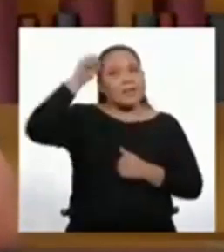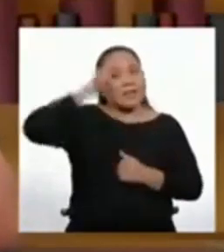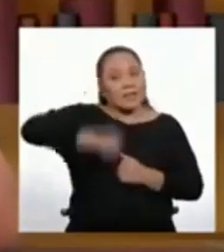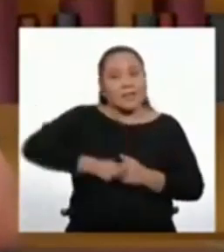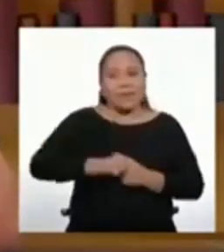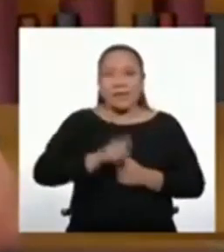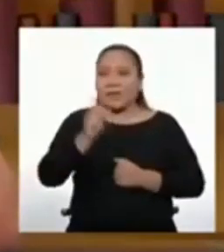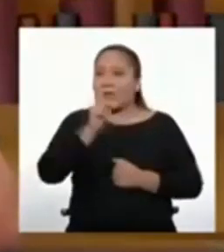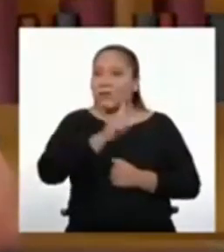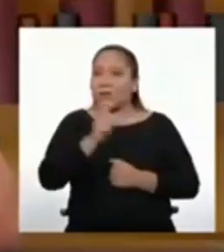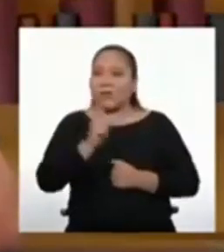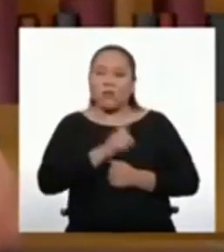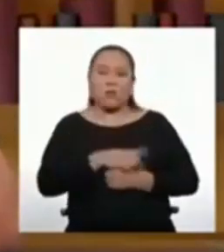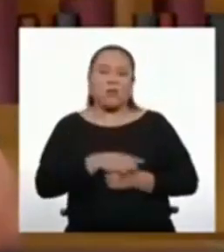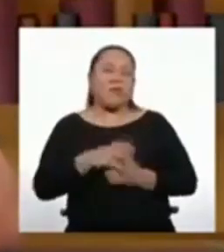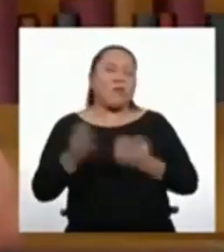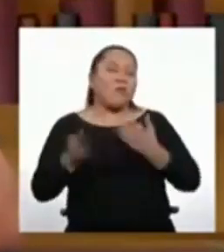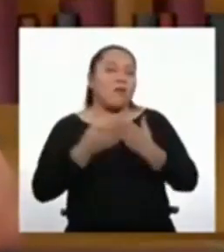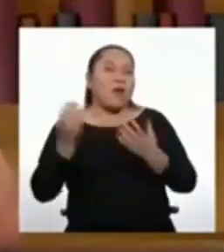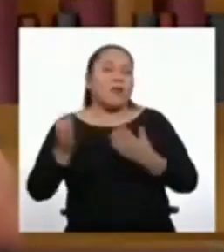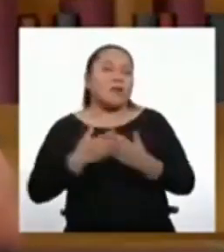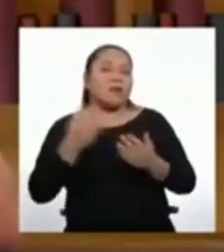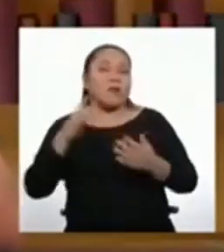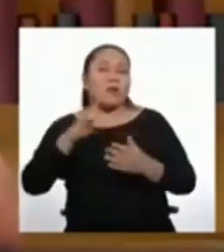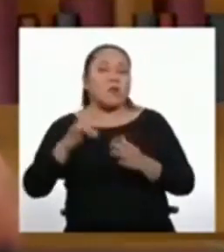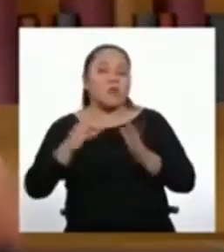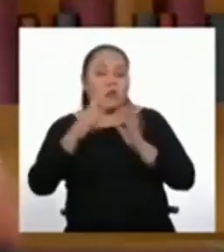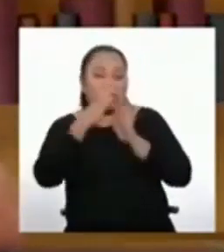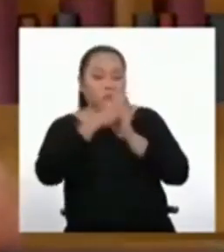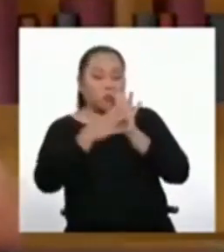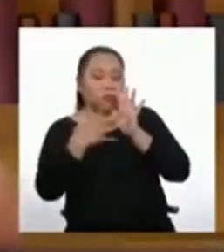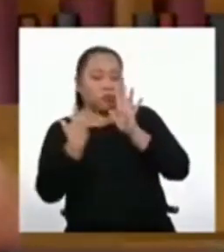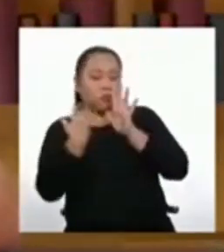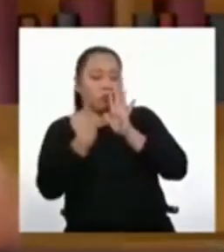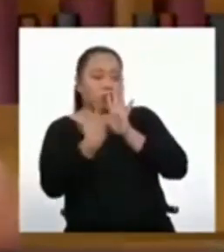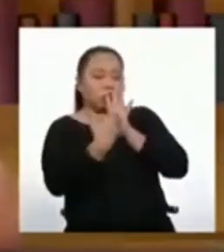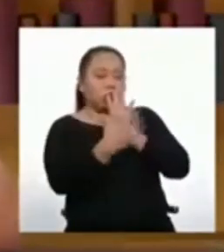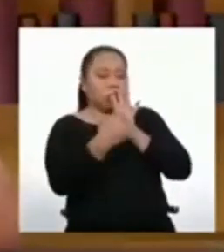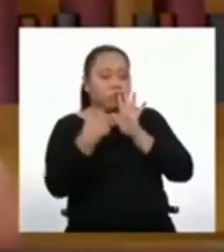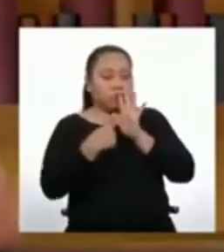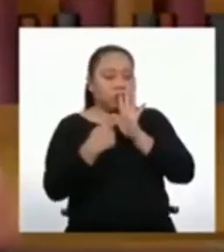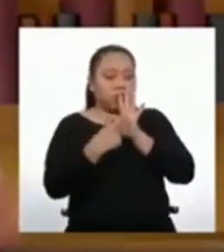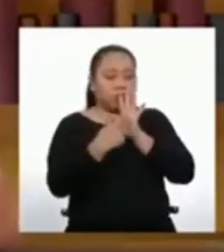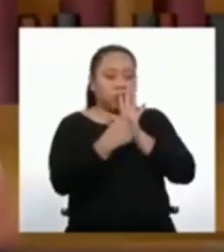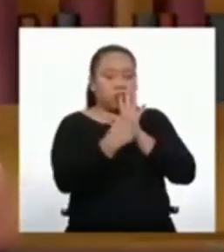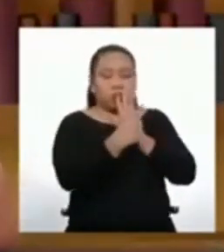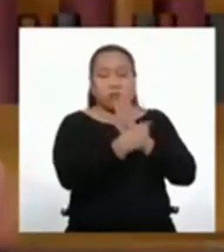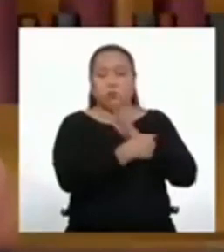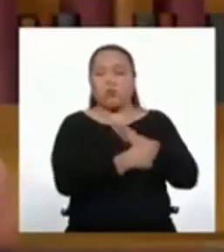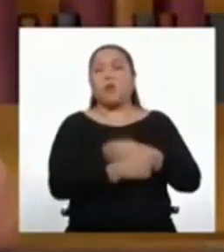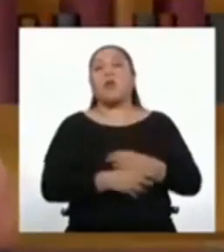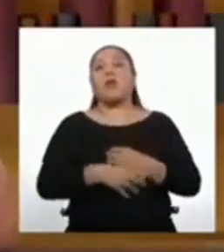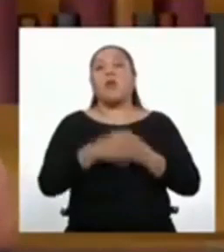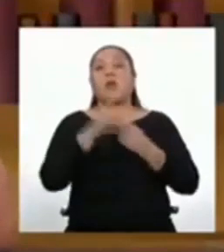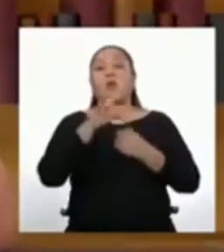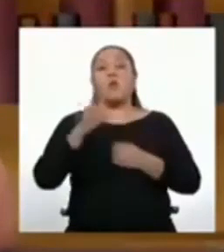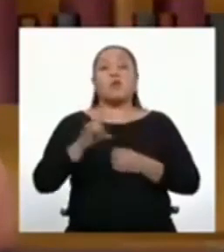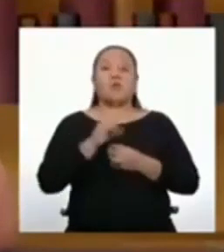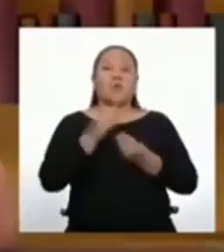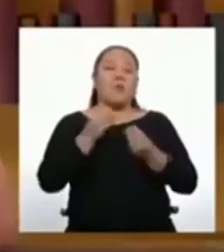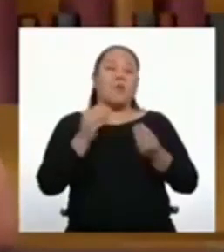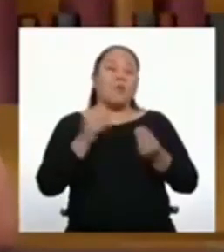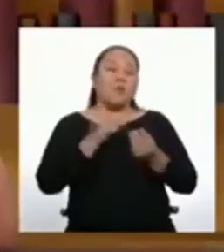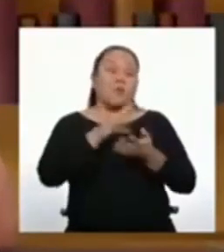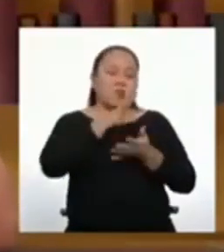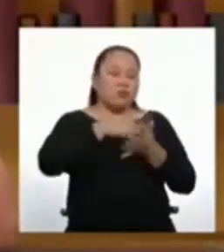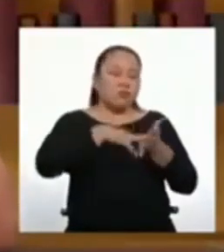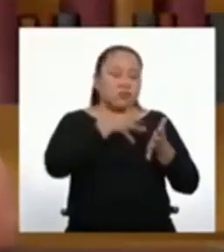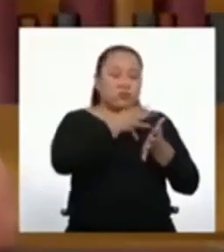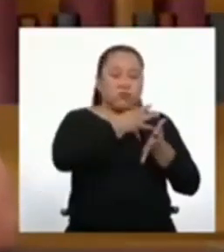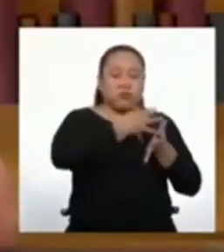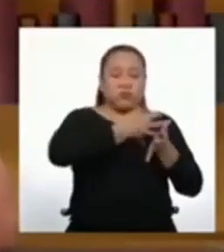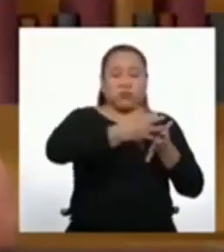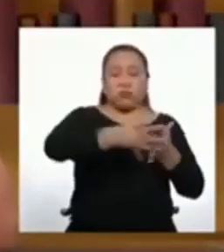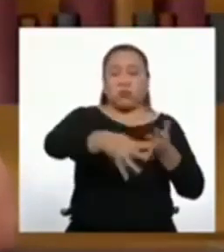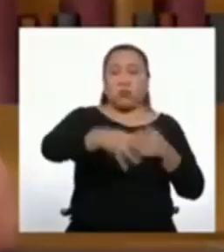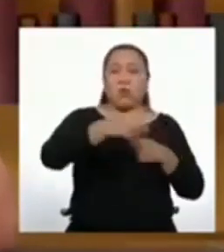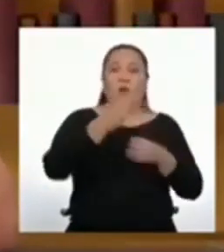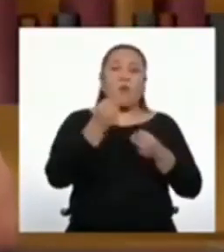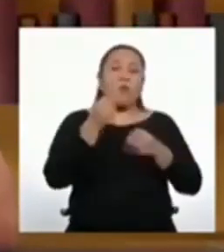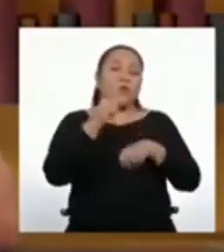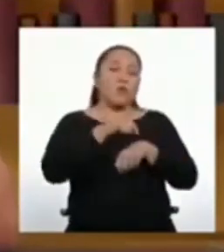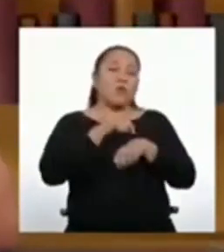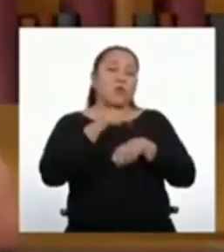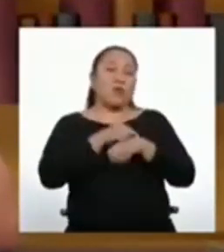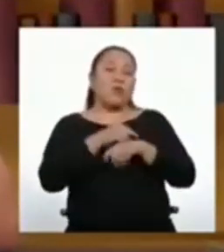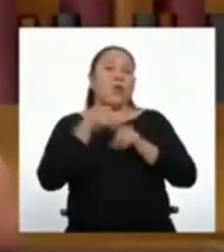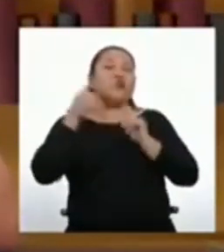no es muy práctico utilizar una tabla así para hacer todos los cálculos. Ocuparíamos mucho espacio en la tabla y mucho tiempo